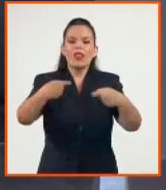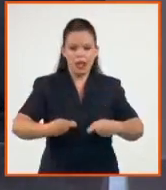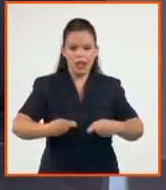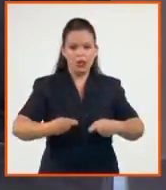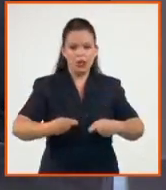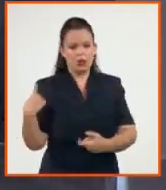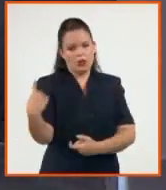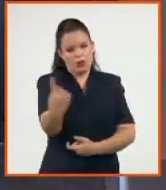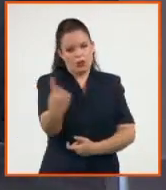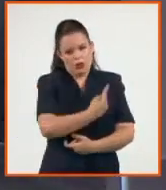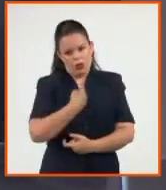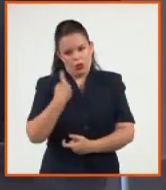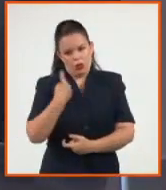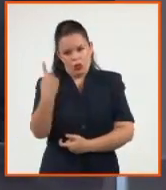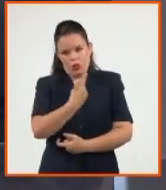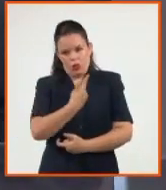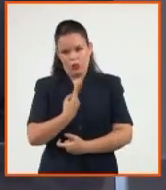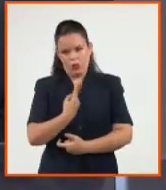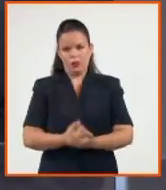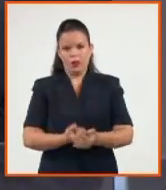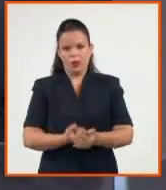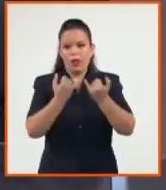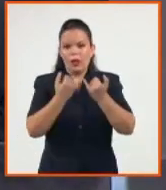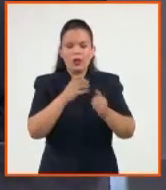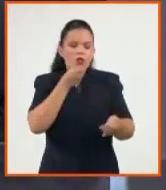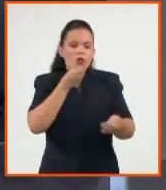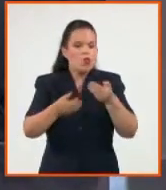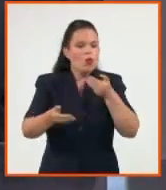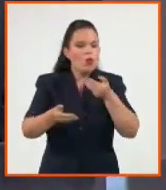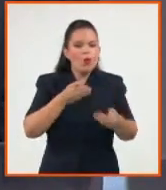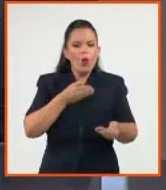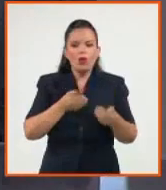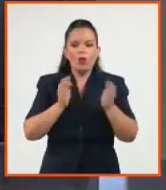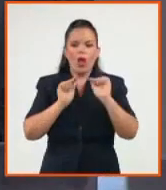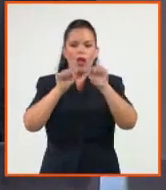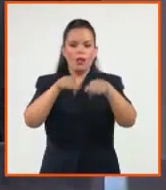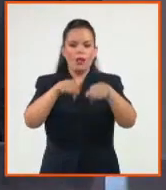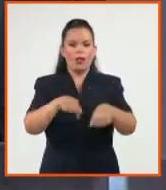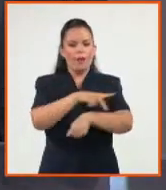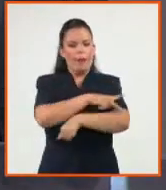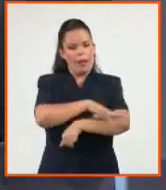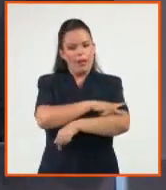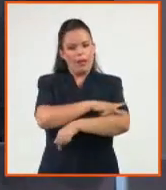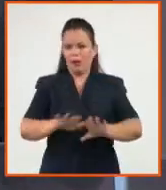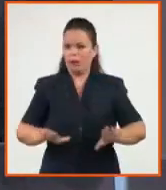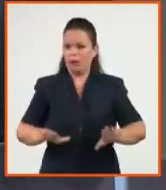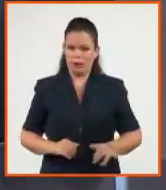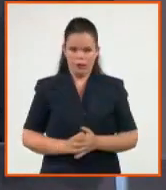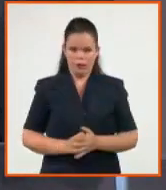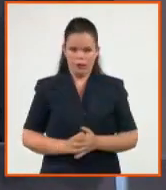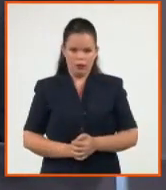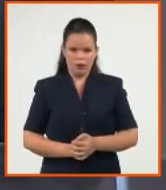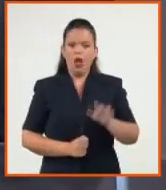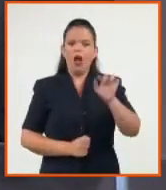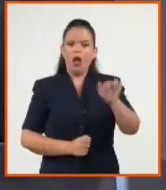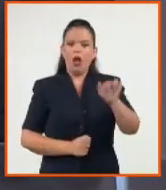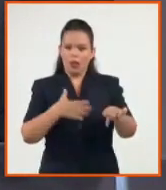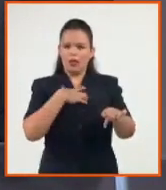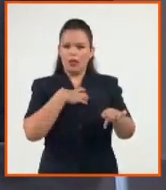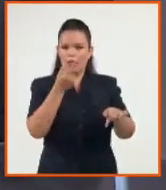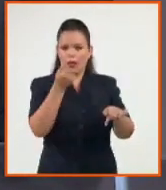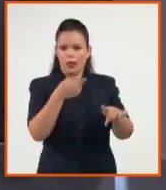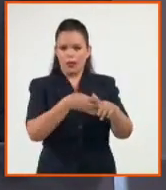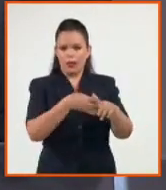independientemente de su localización geográfica, a un precio y con una calidad